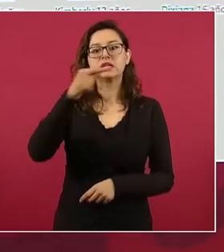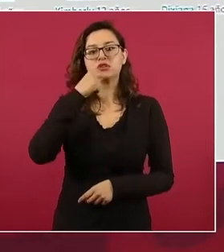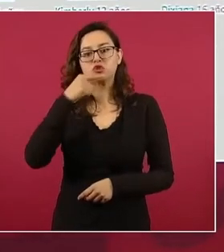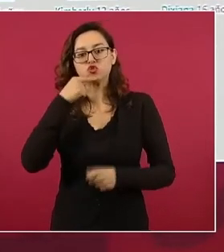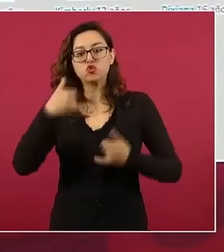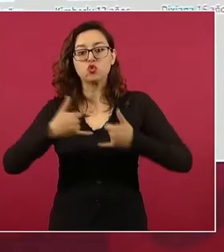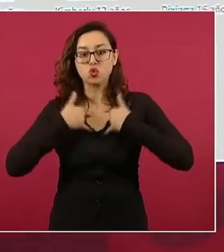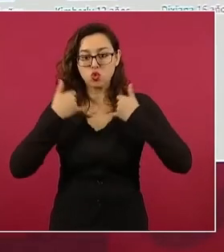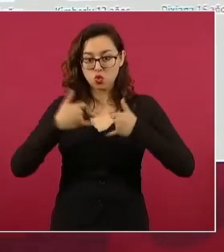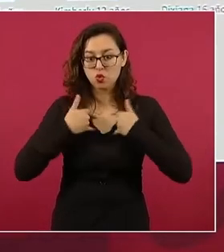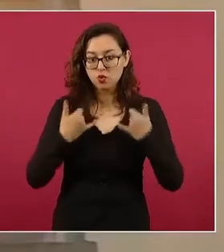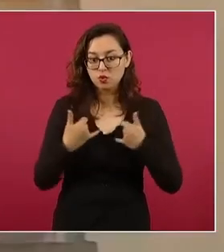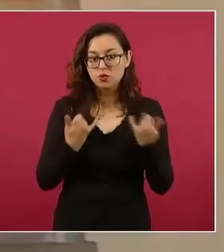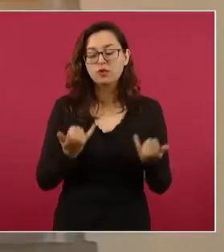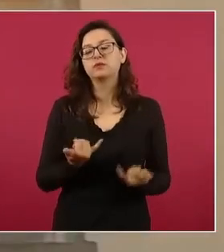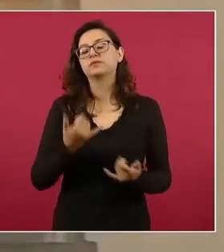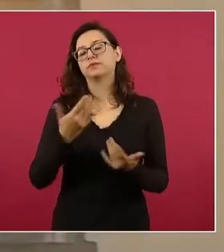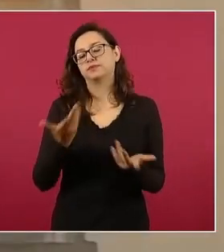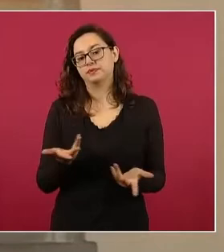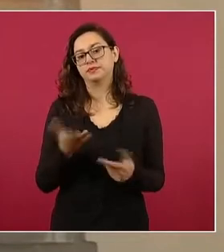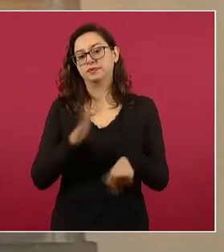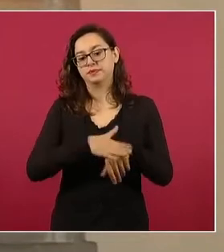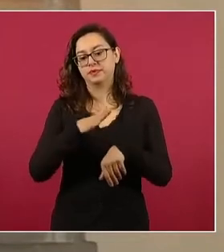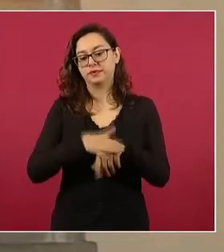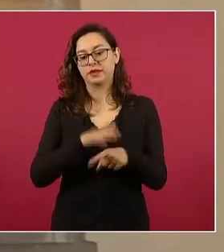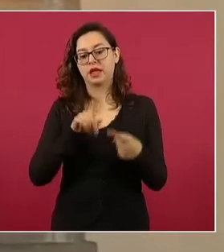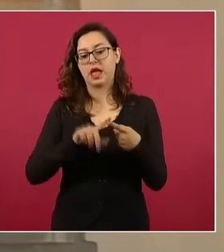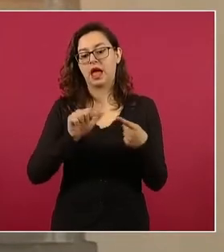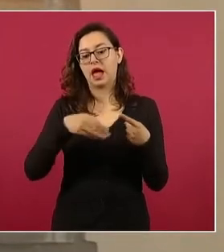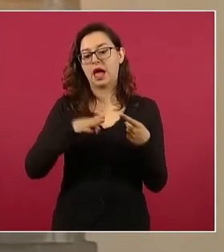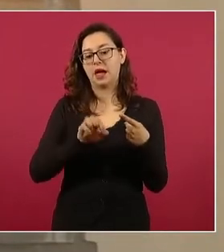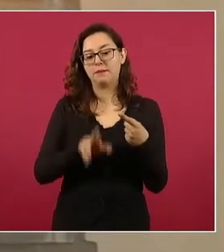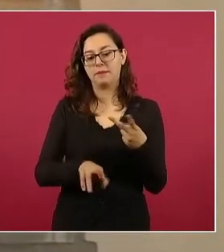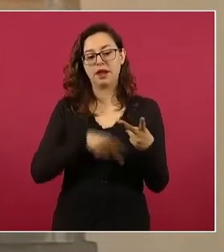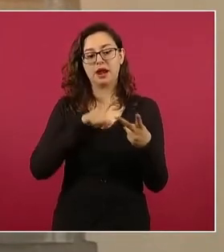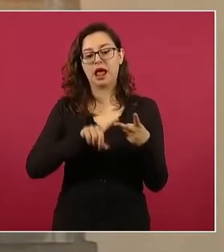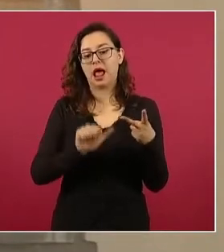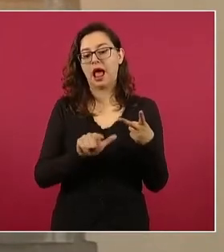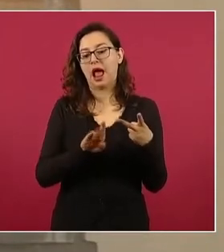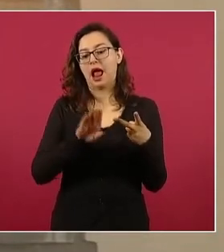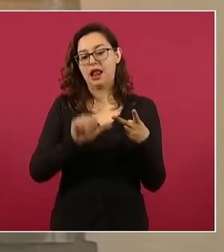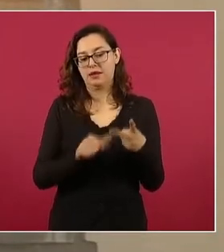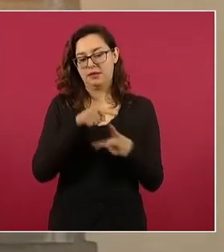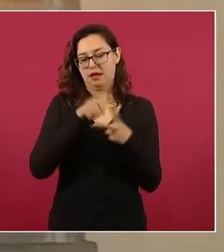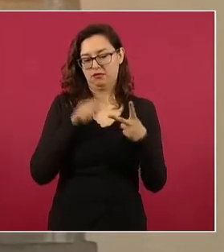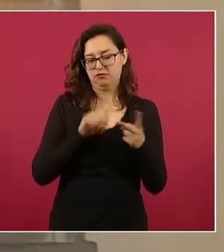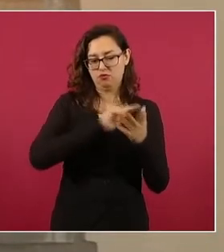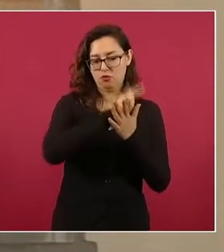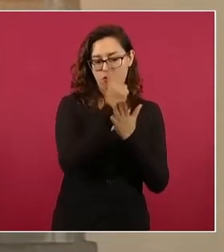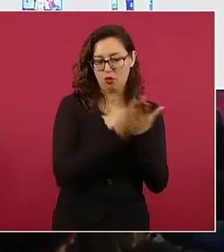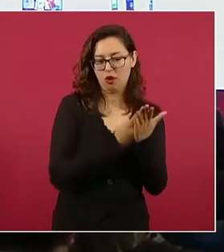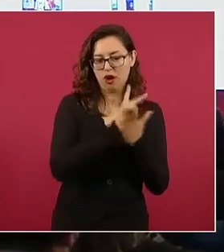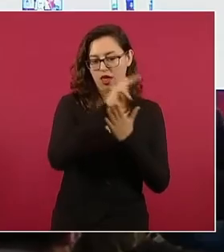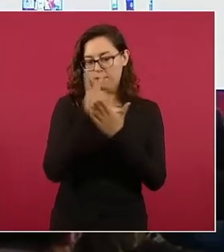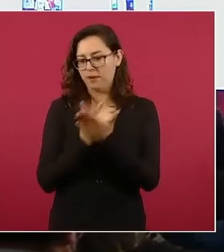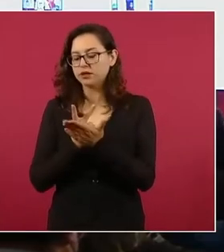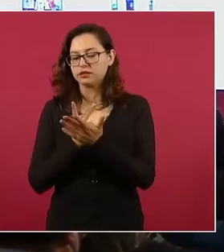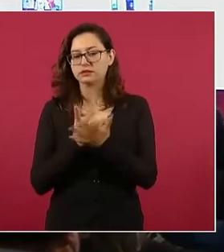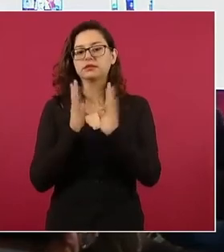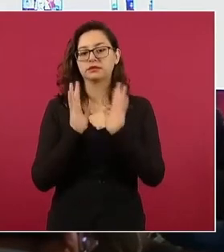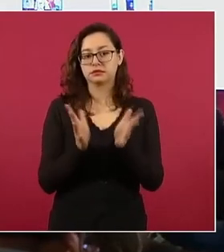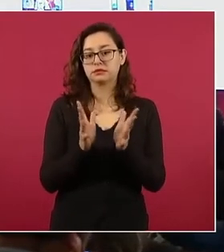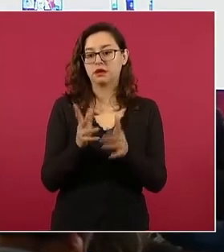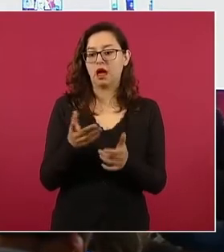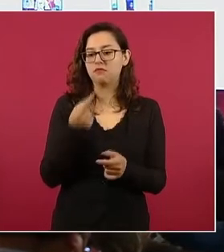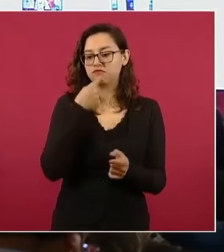partir de la alerta AMBER, el protocolo ALBA, entre otros, quienes habían sido previamente denunciadas